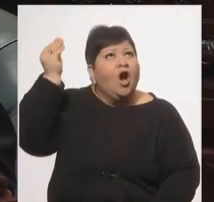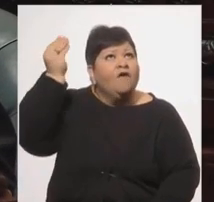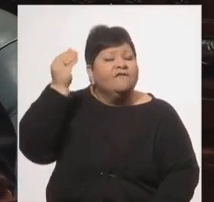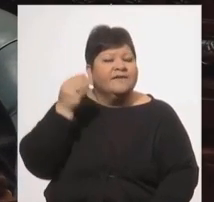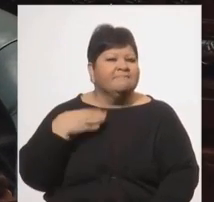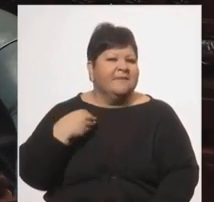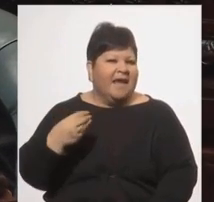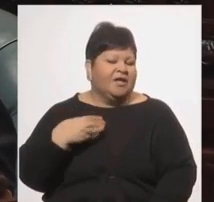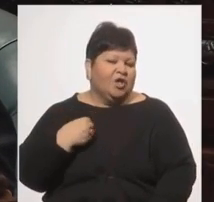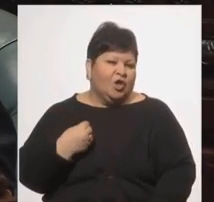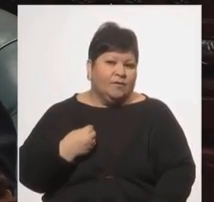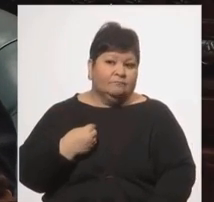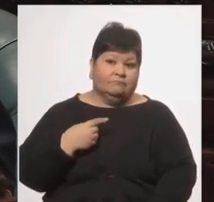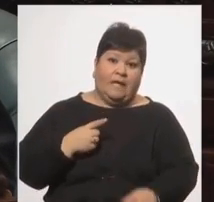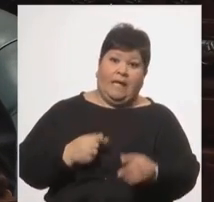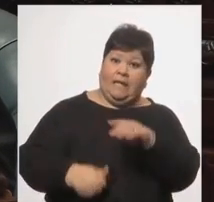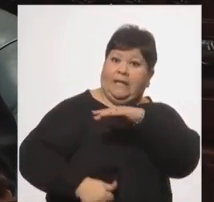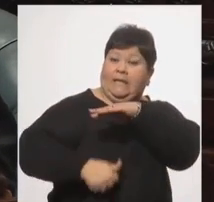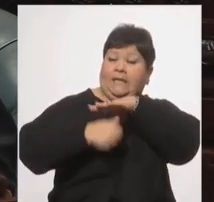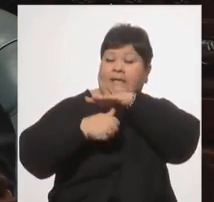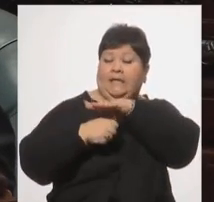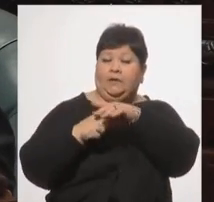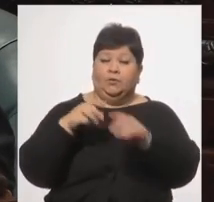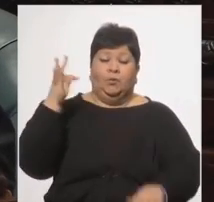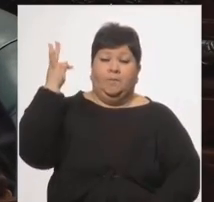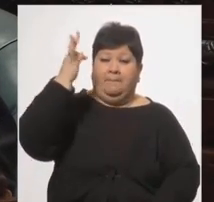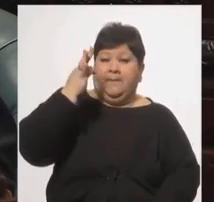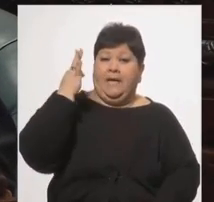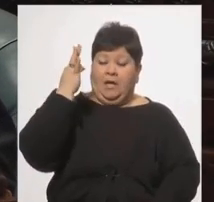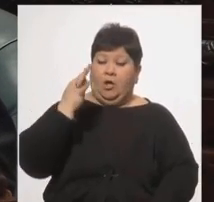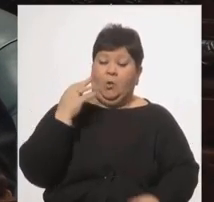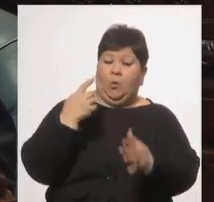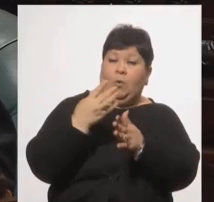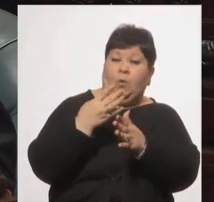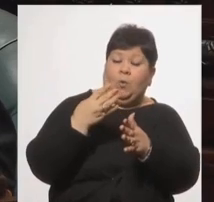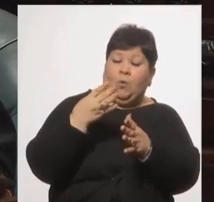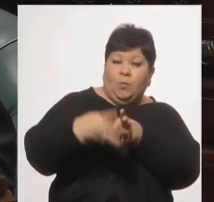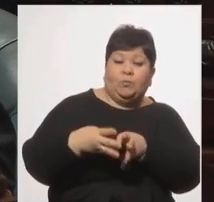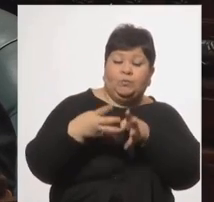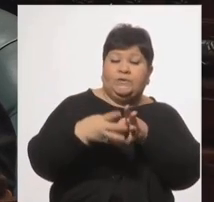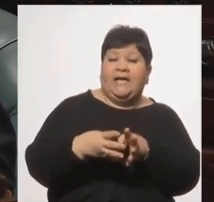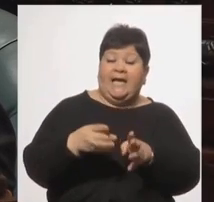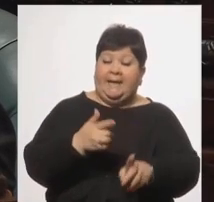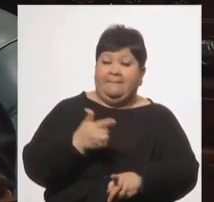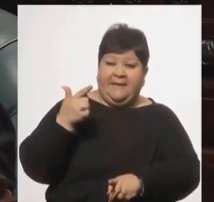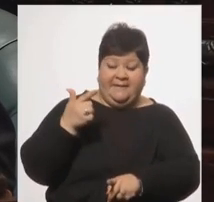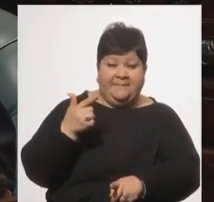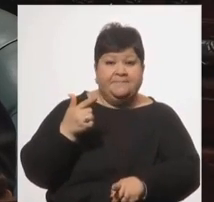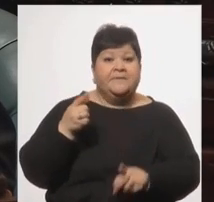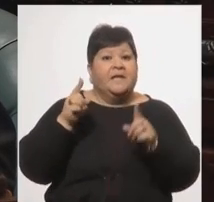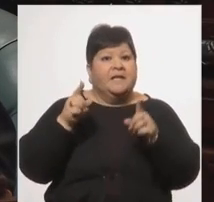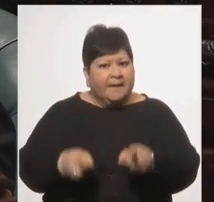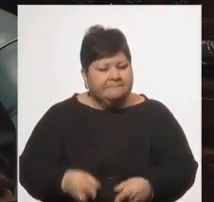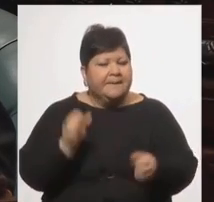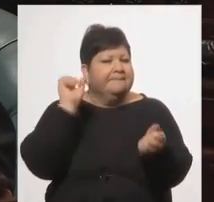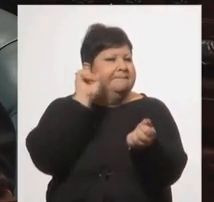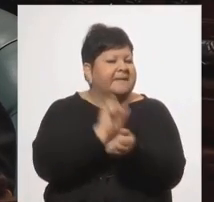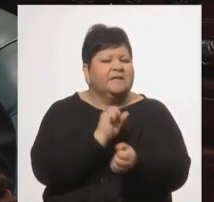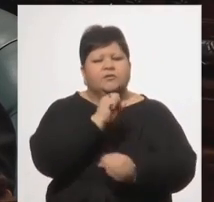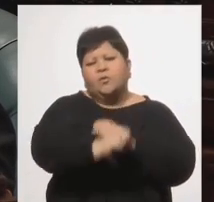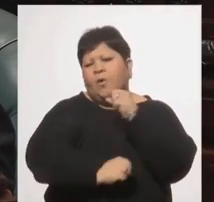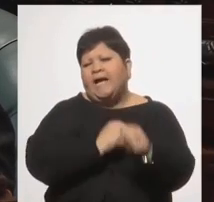dirigente Tupamaro jugado a la lucha armada, el que estuvo más años preso y rehén de la dictadura que